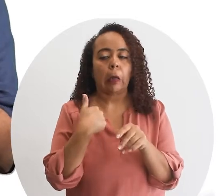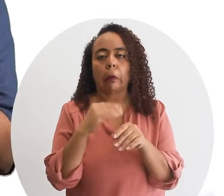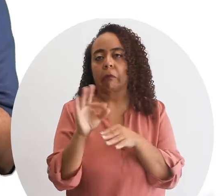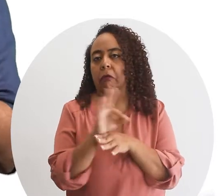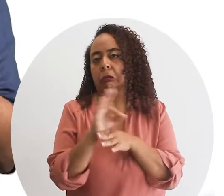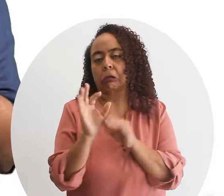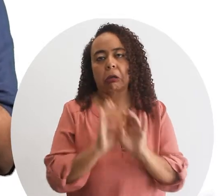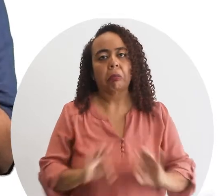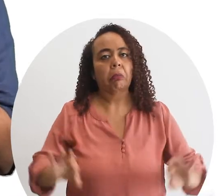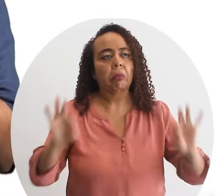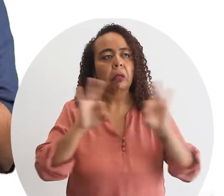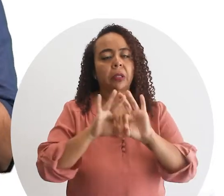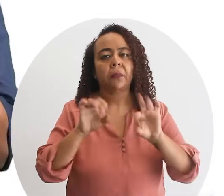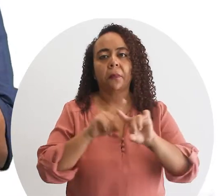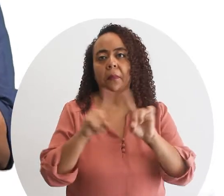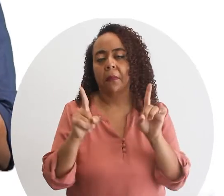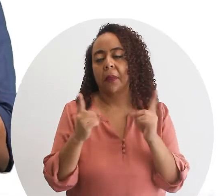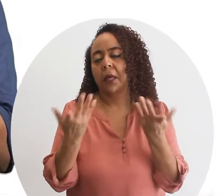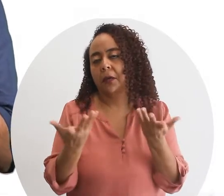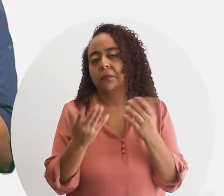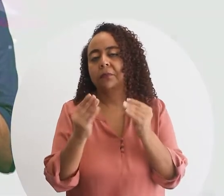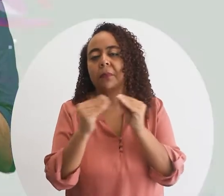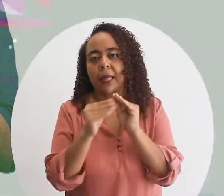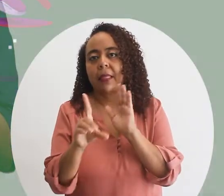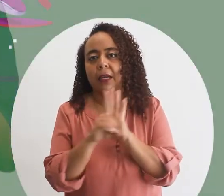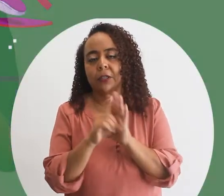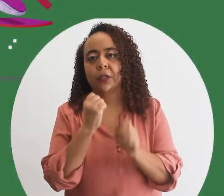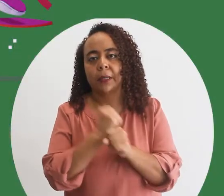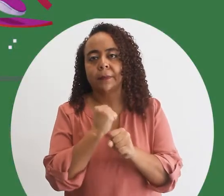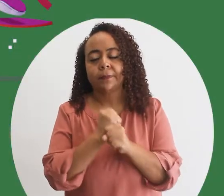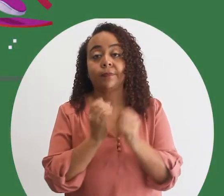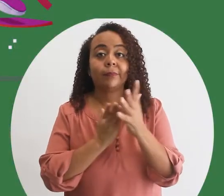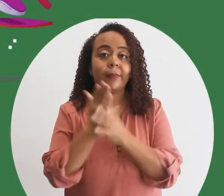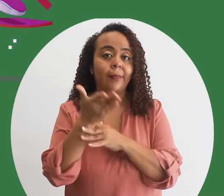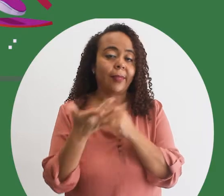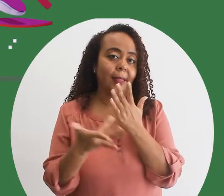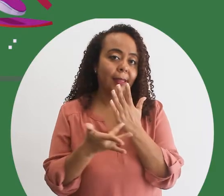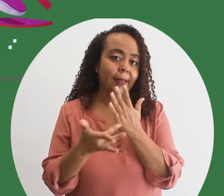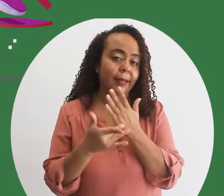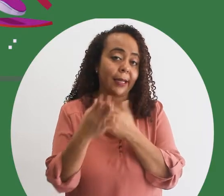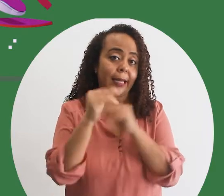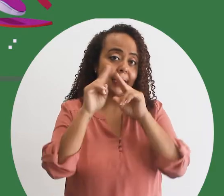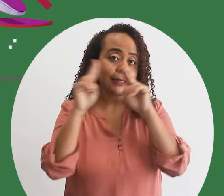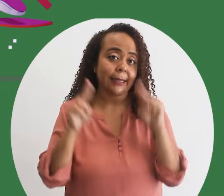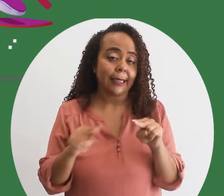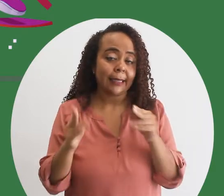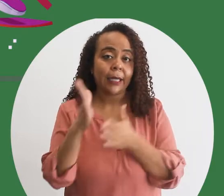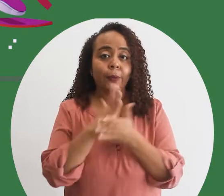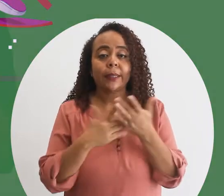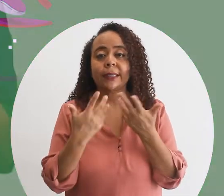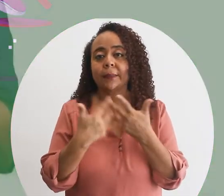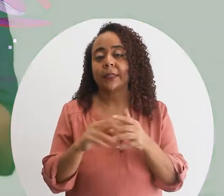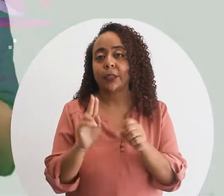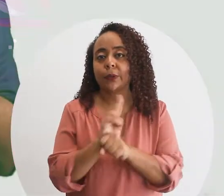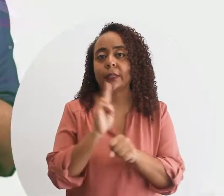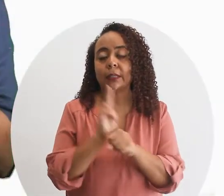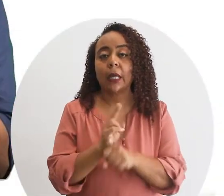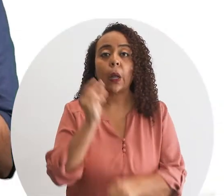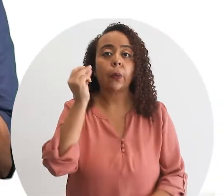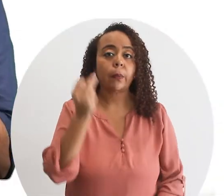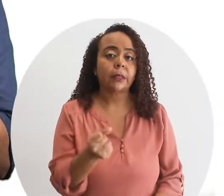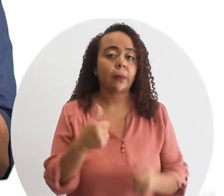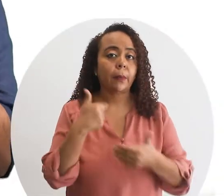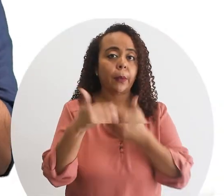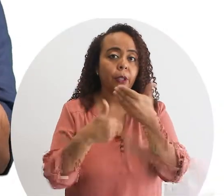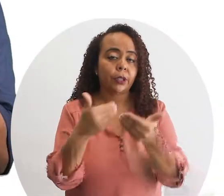papel relevante aunque se logró obtener algunos derechos laborales con el acceso a la tecnología y el internet algunas empresas empezaron a